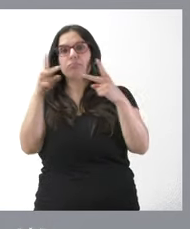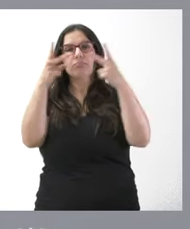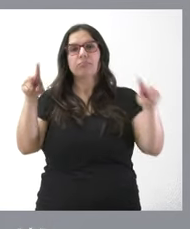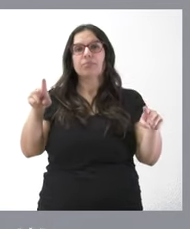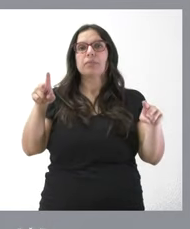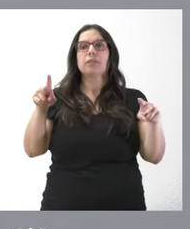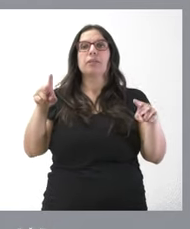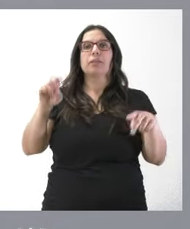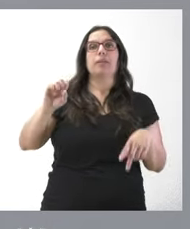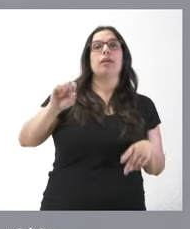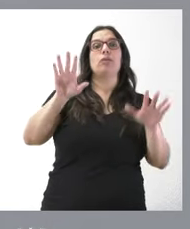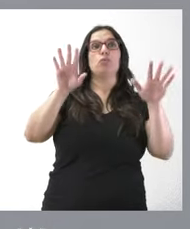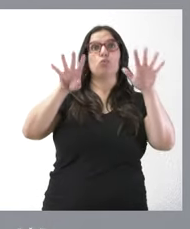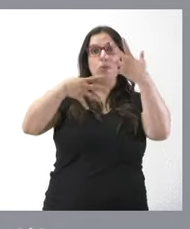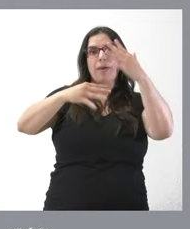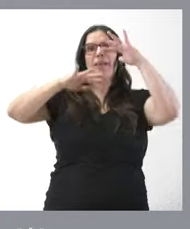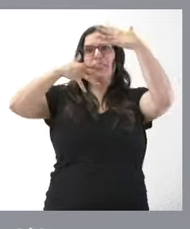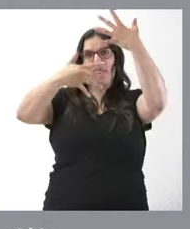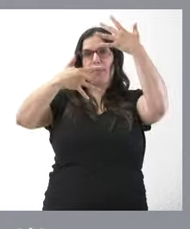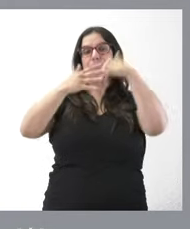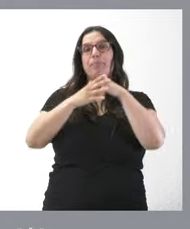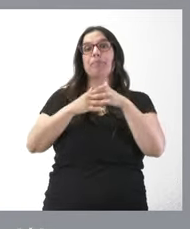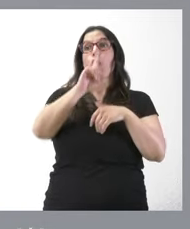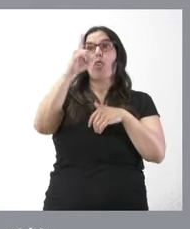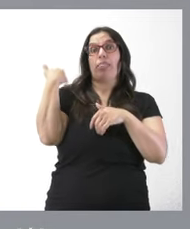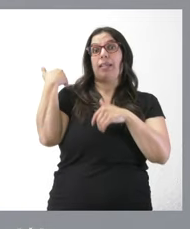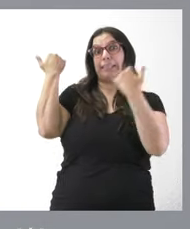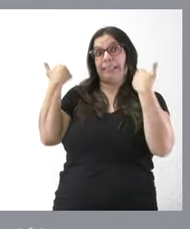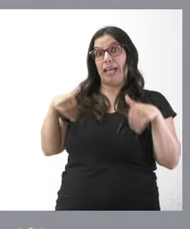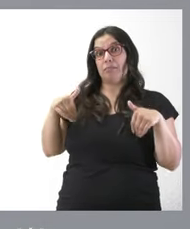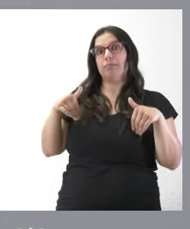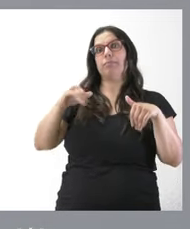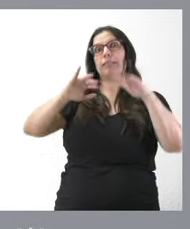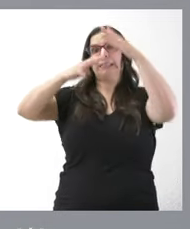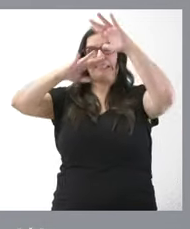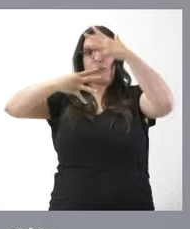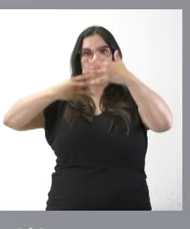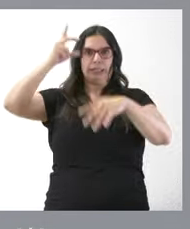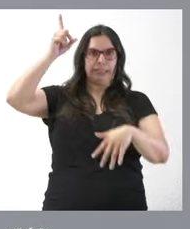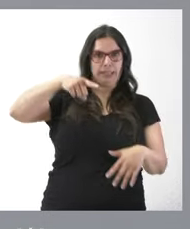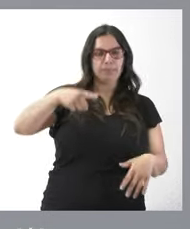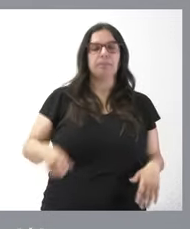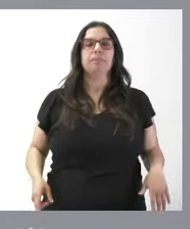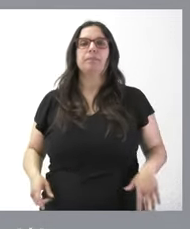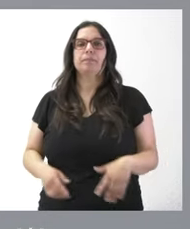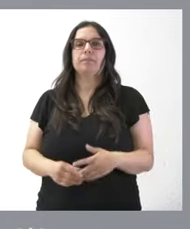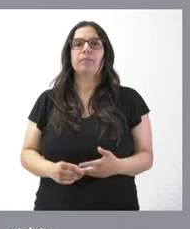del edificio. Por tanto, las plantas 9 y 10, junto con la 11, que ya está reformada.